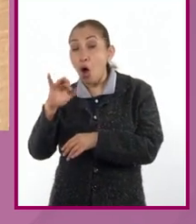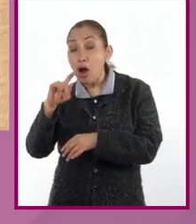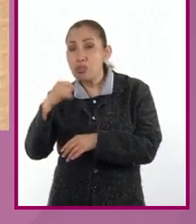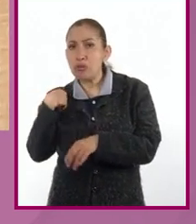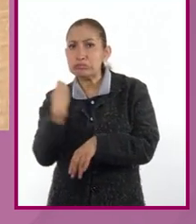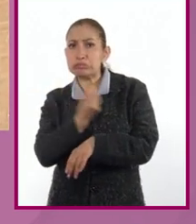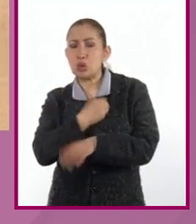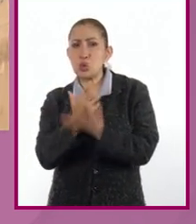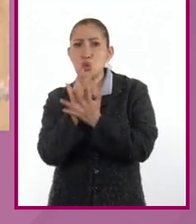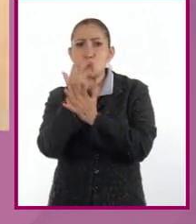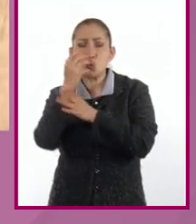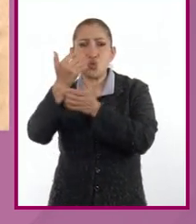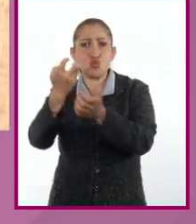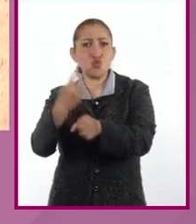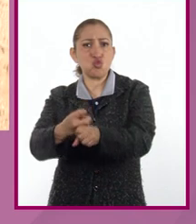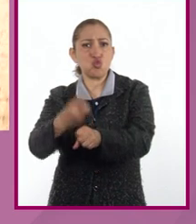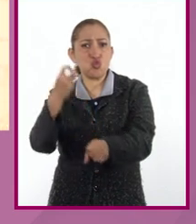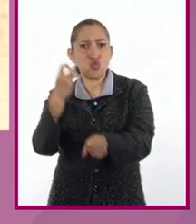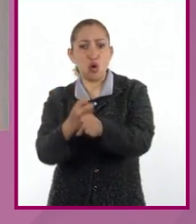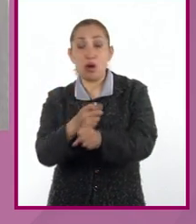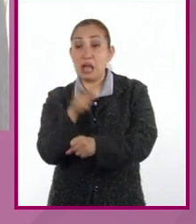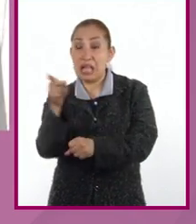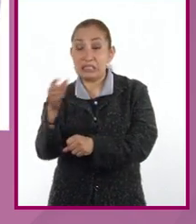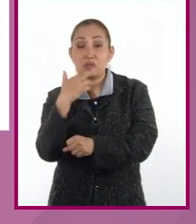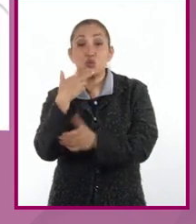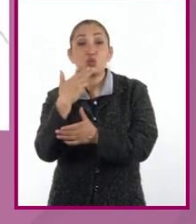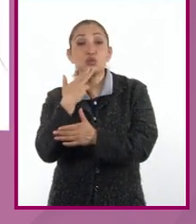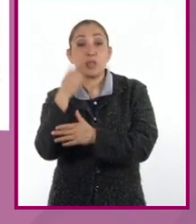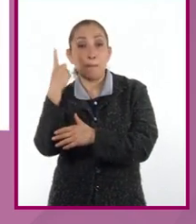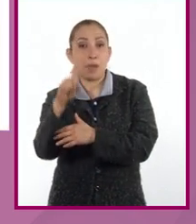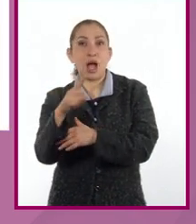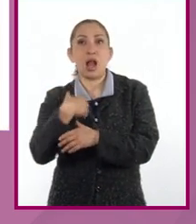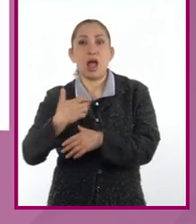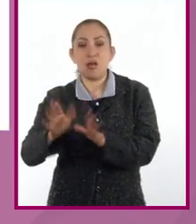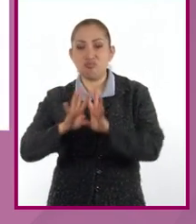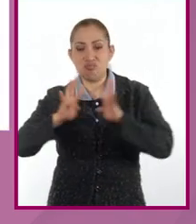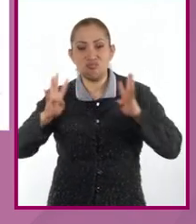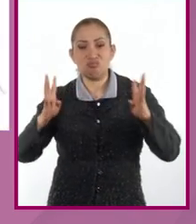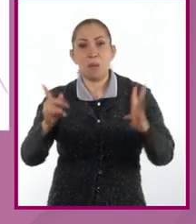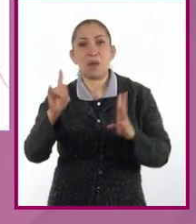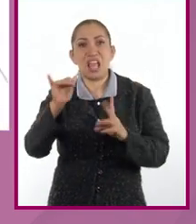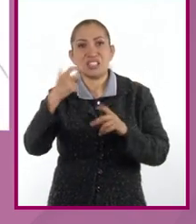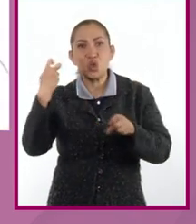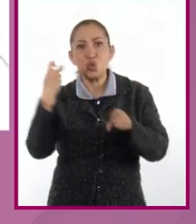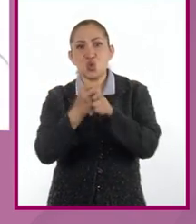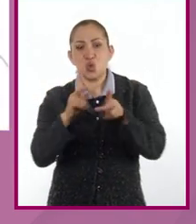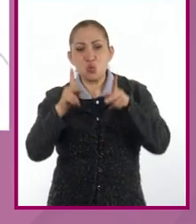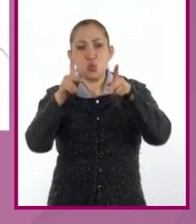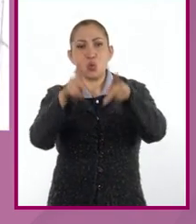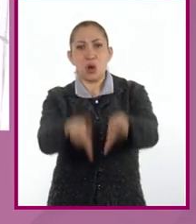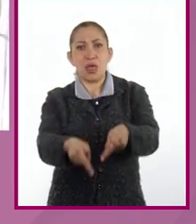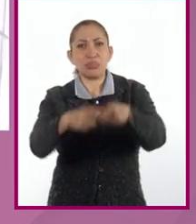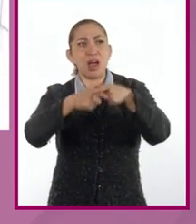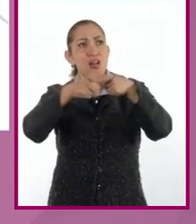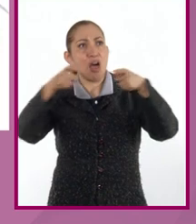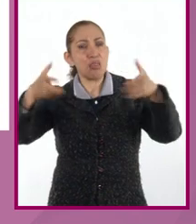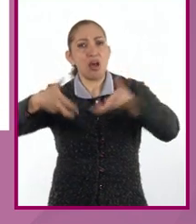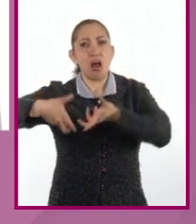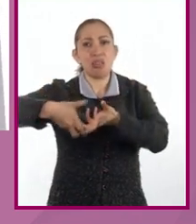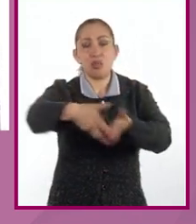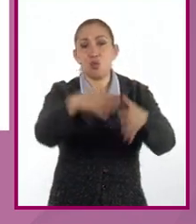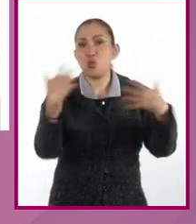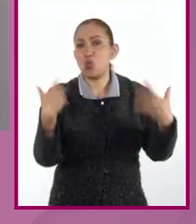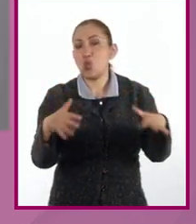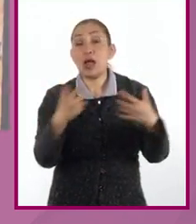impresionantes, también es así que te digo, es utilizado para presas, elementos estructurales de puentes, de grandes claros, etc.